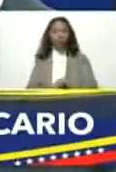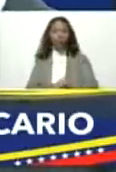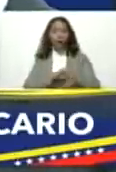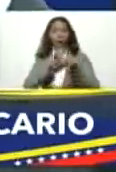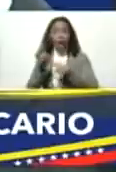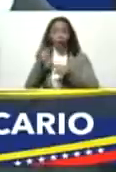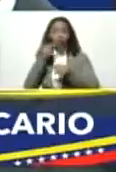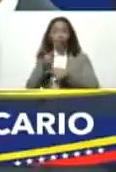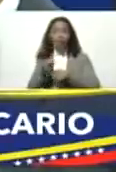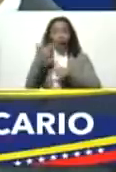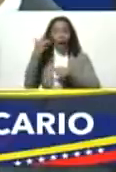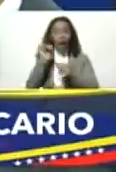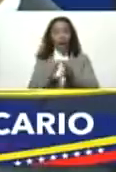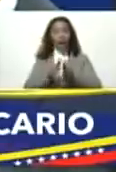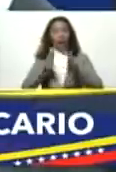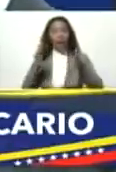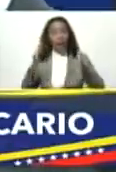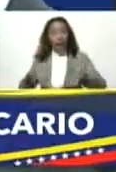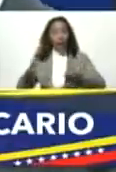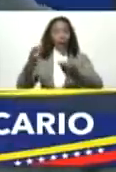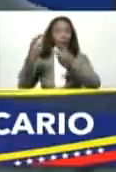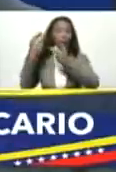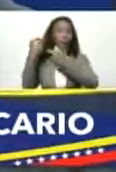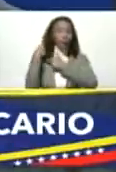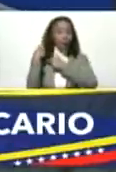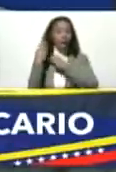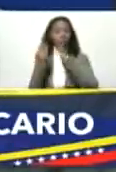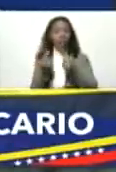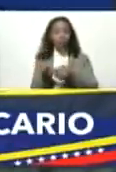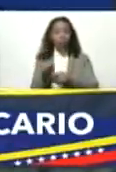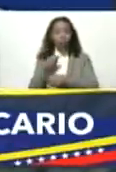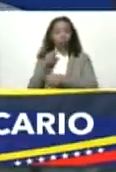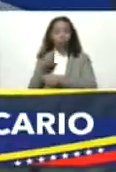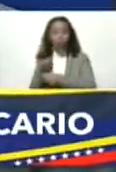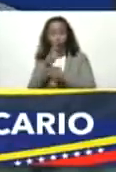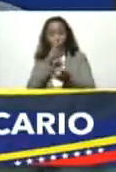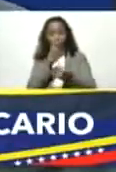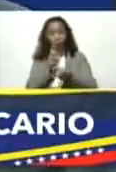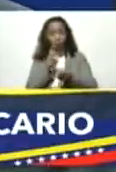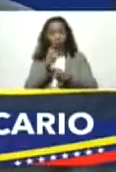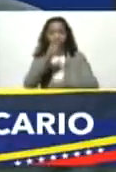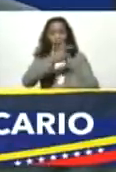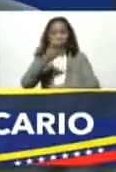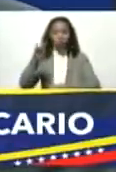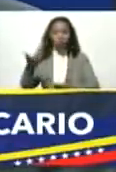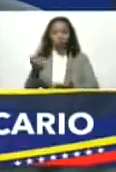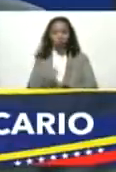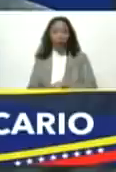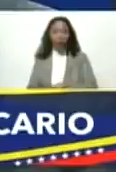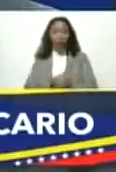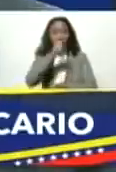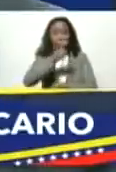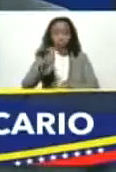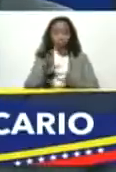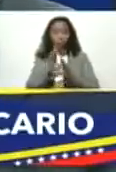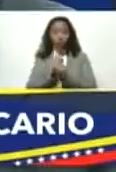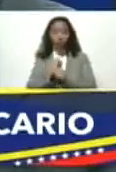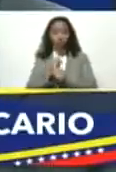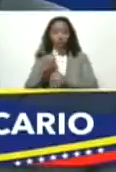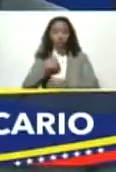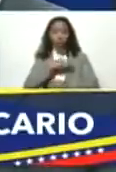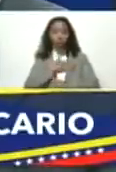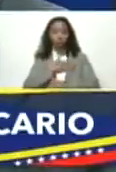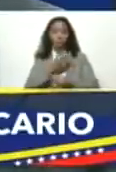es decir hay una gran responsabilidad el dinero que nos depositan en los bancos es de la gente y la gente confía en nosotros